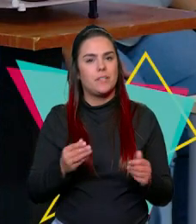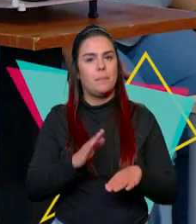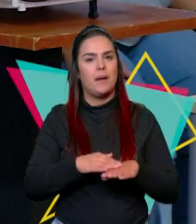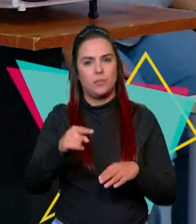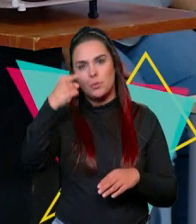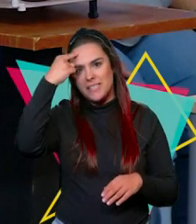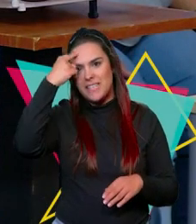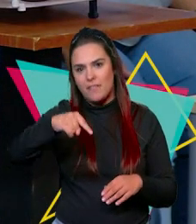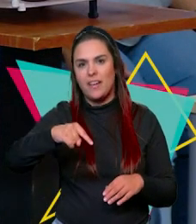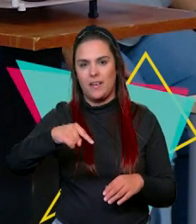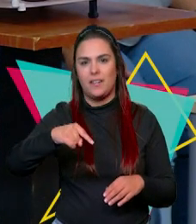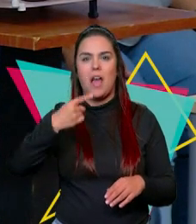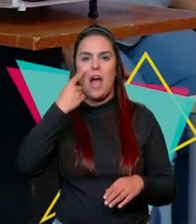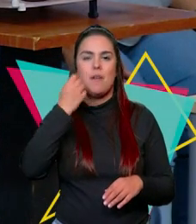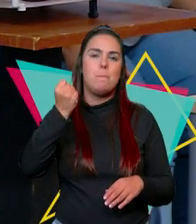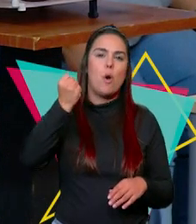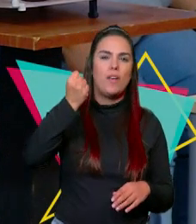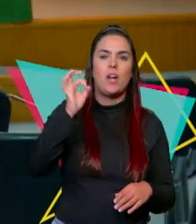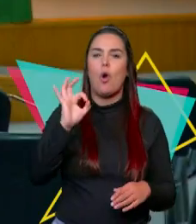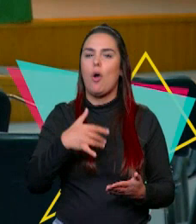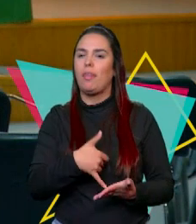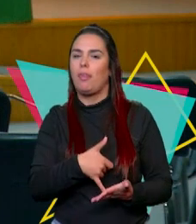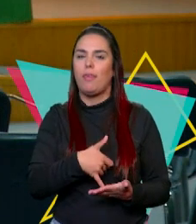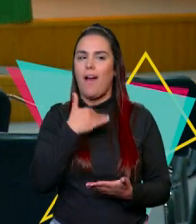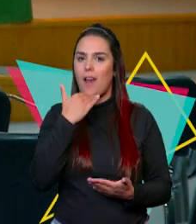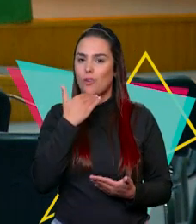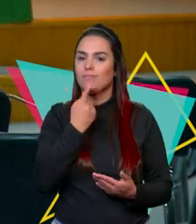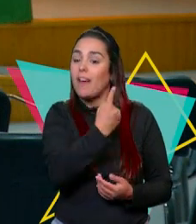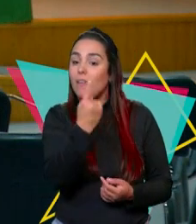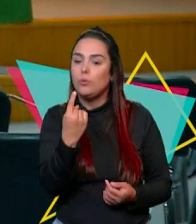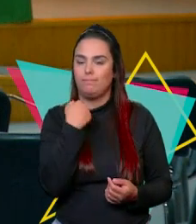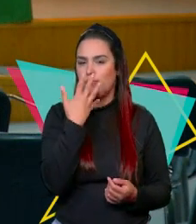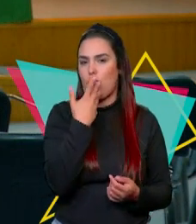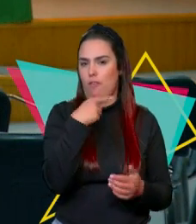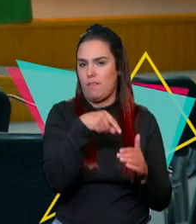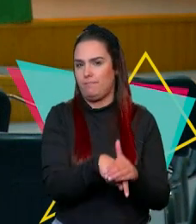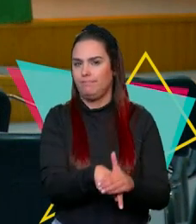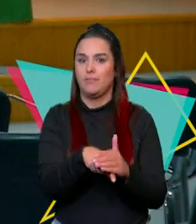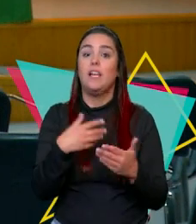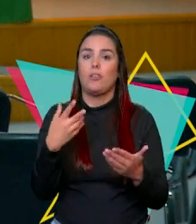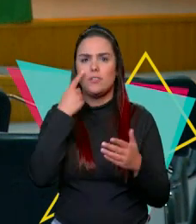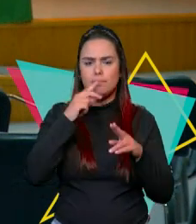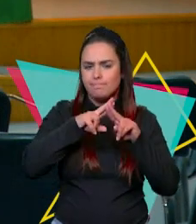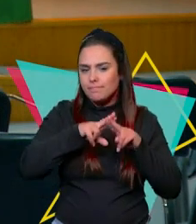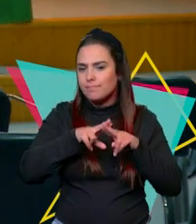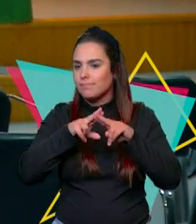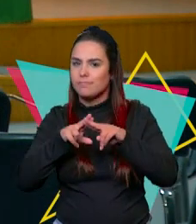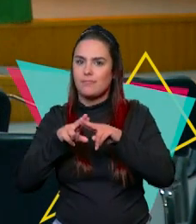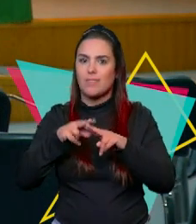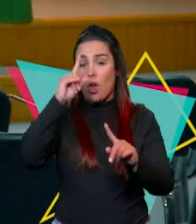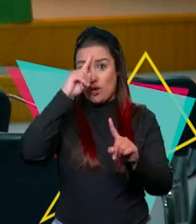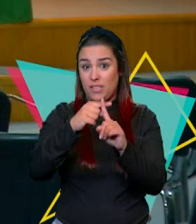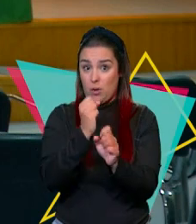es el conocer cuáles son los poderes y las debilidades de cada uno de los participantes y analizar si la